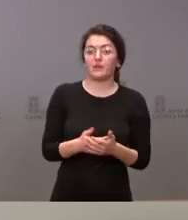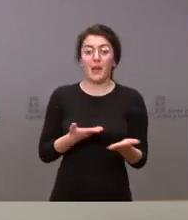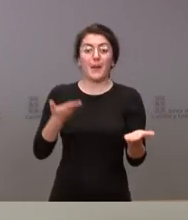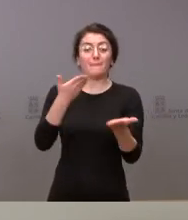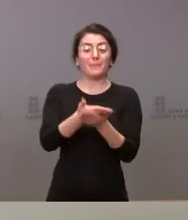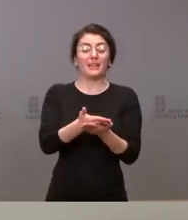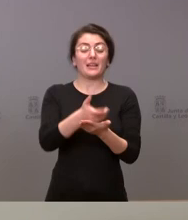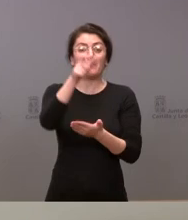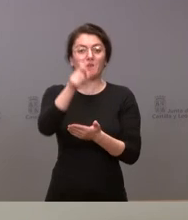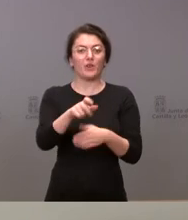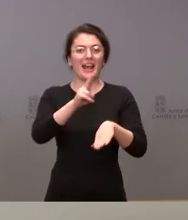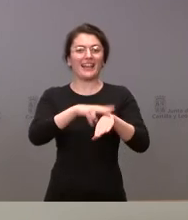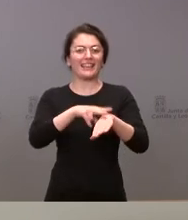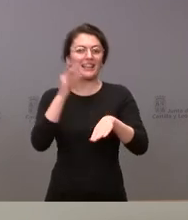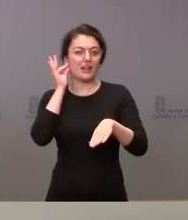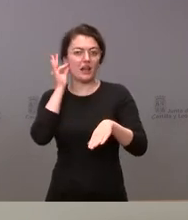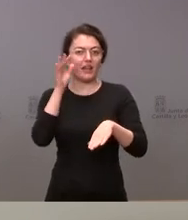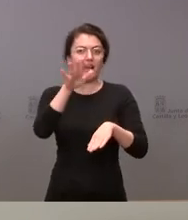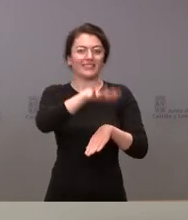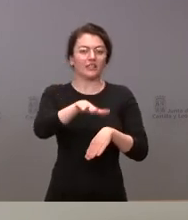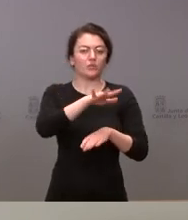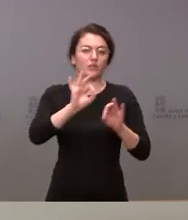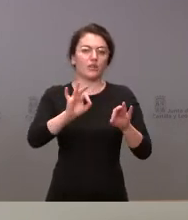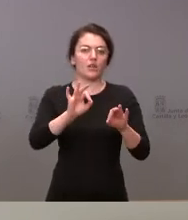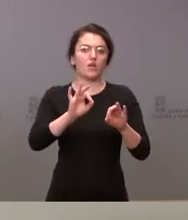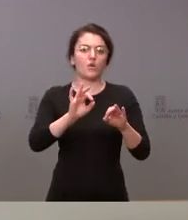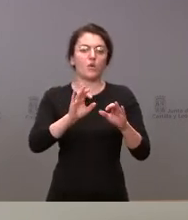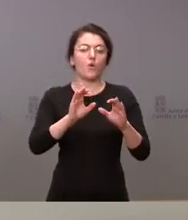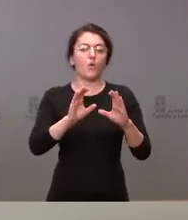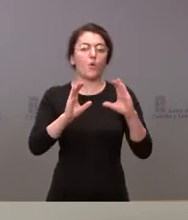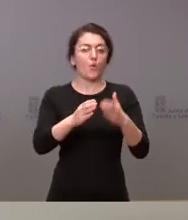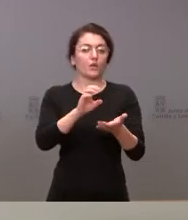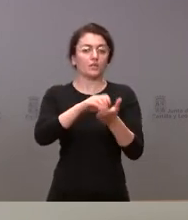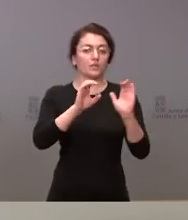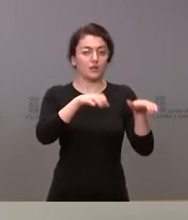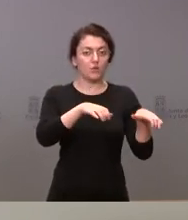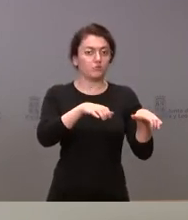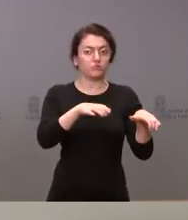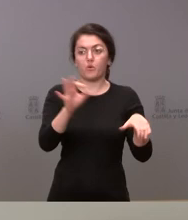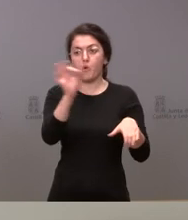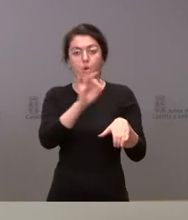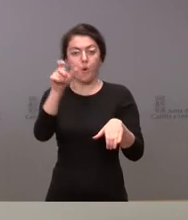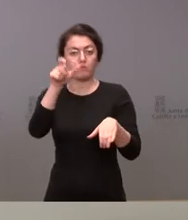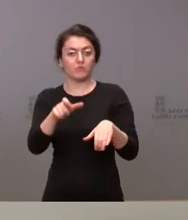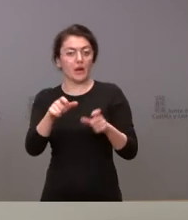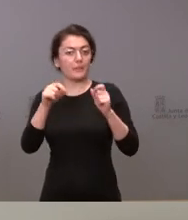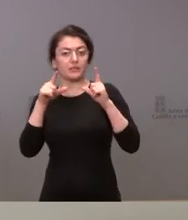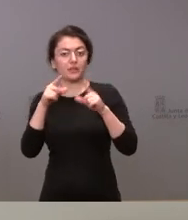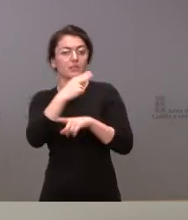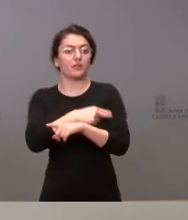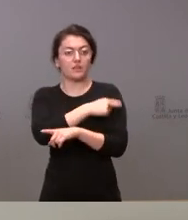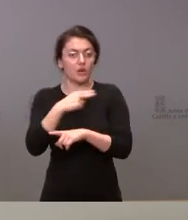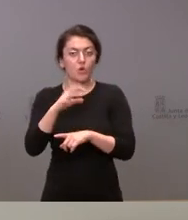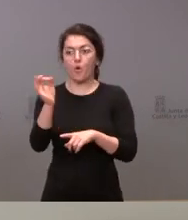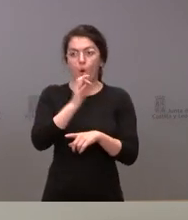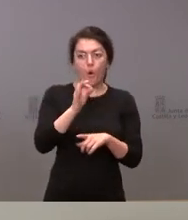Castilla y León como algún responsable sanitario en el ámbito del área de salud del Bierzo o como en el ámbito de